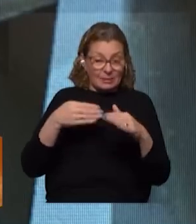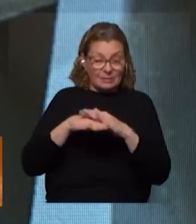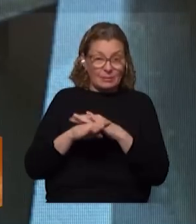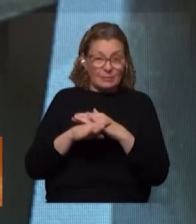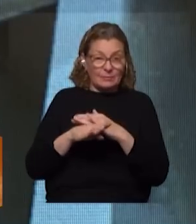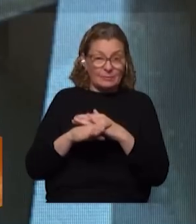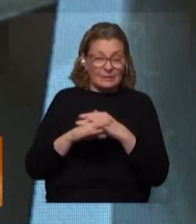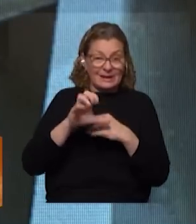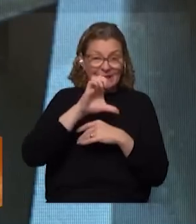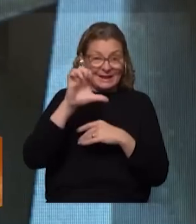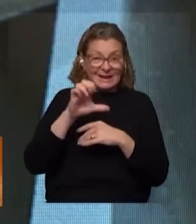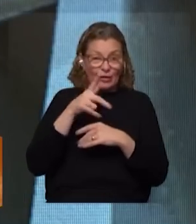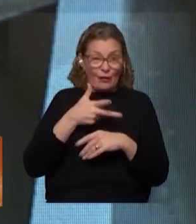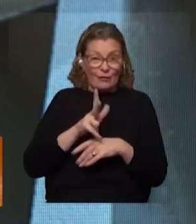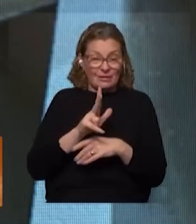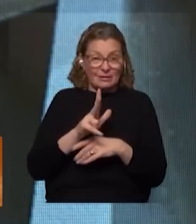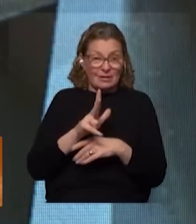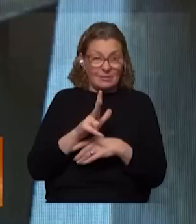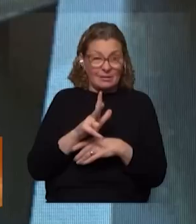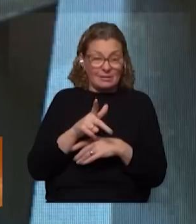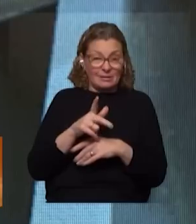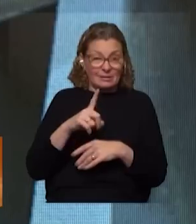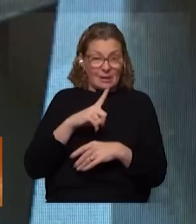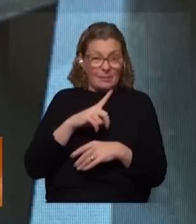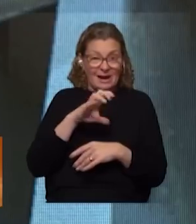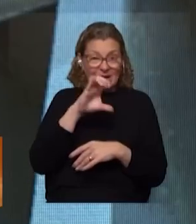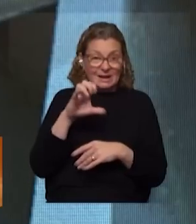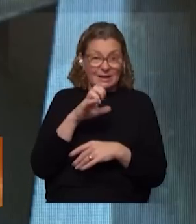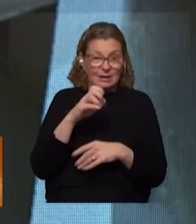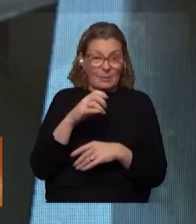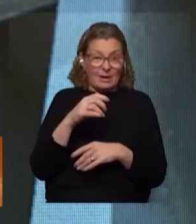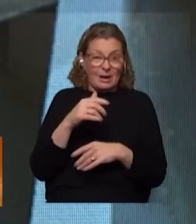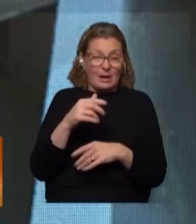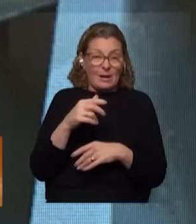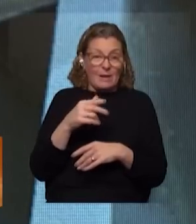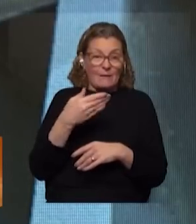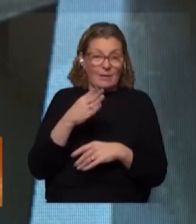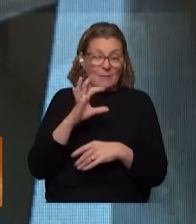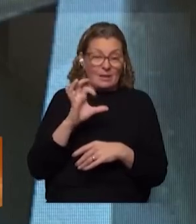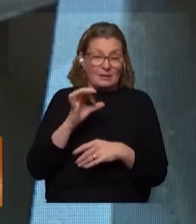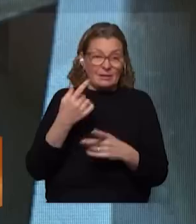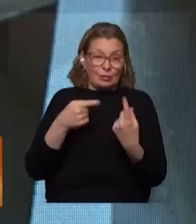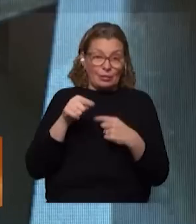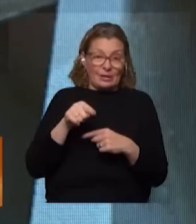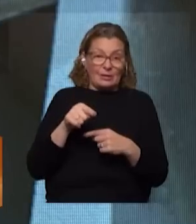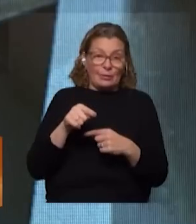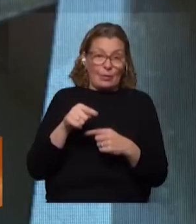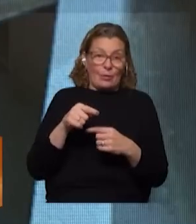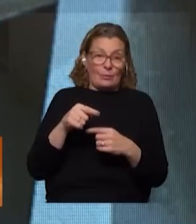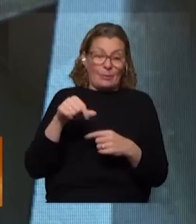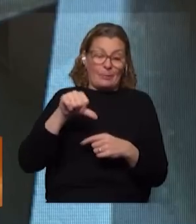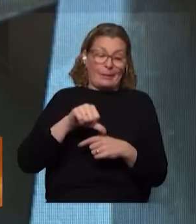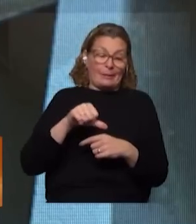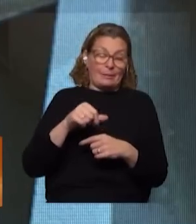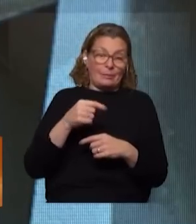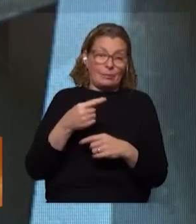me están dando para enero fecha aún teniendo causal te voy a esperar hasta el mes de enero para que me atiendan recién entonces eso es bastante injusto en